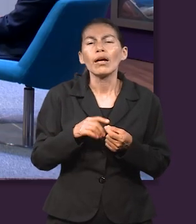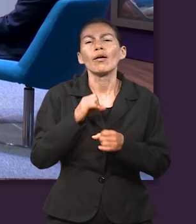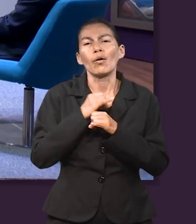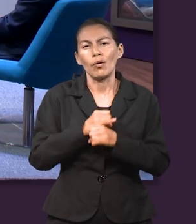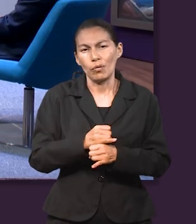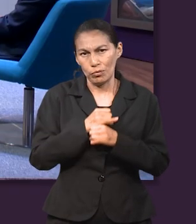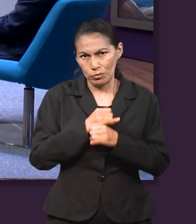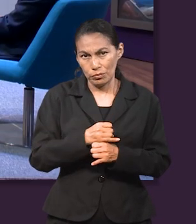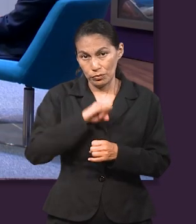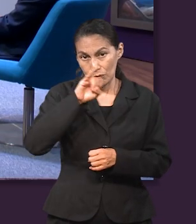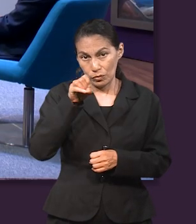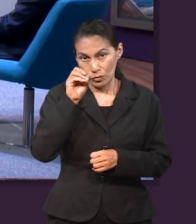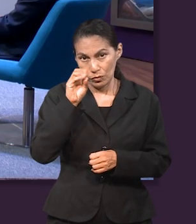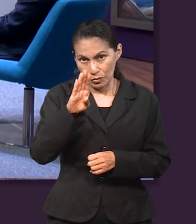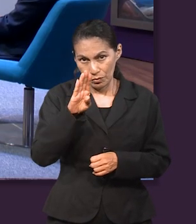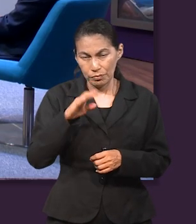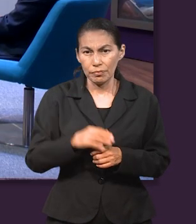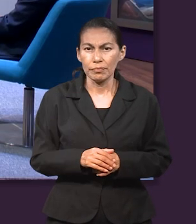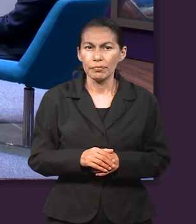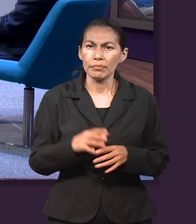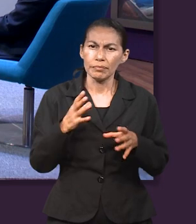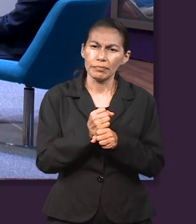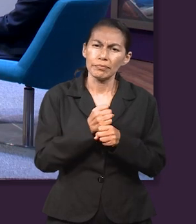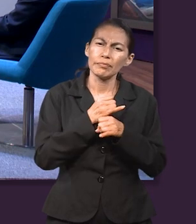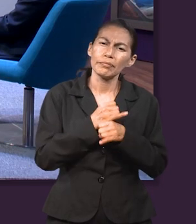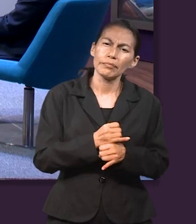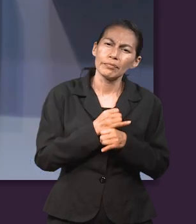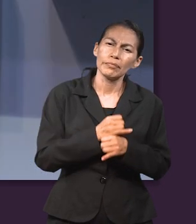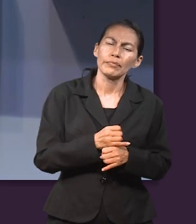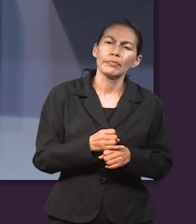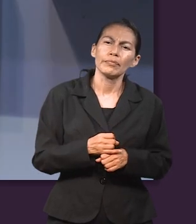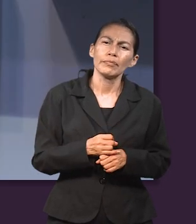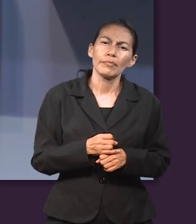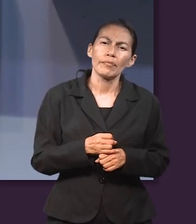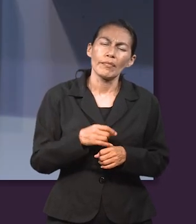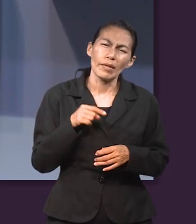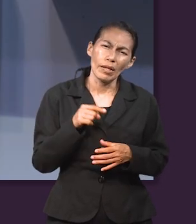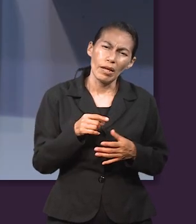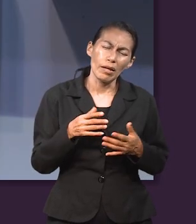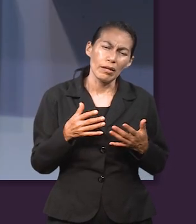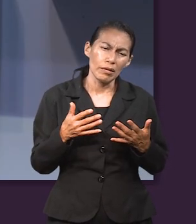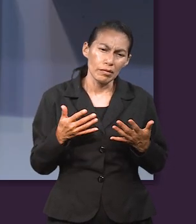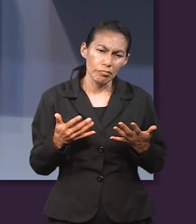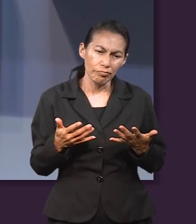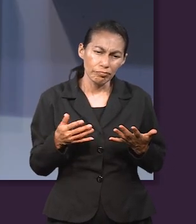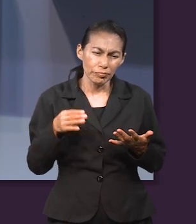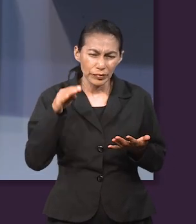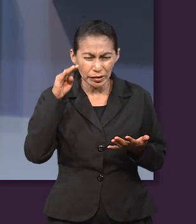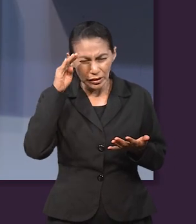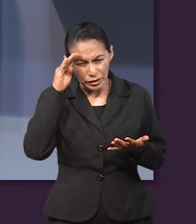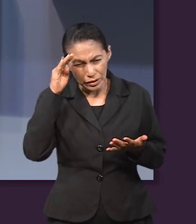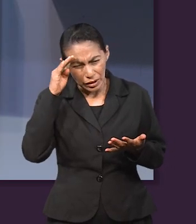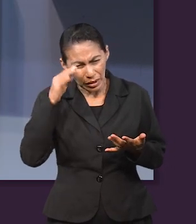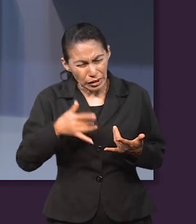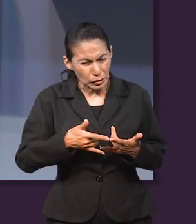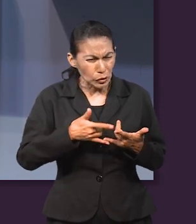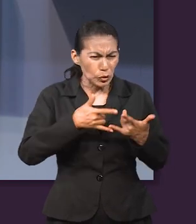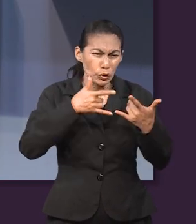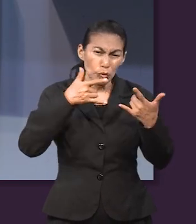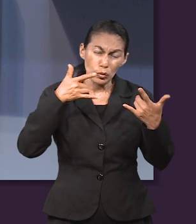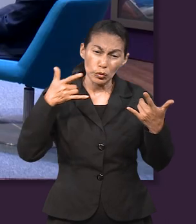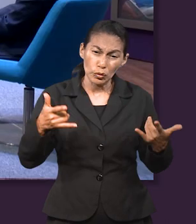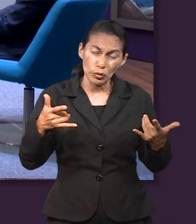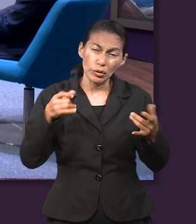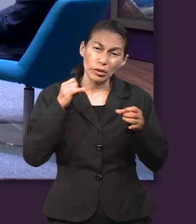seguramente cuando hablamos de sufrimiento, que es Job. ¿Ok? En esta parte se nos hace